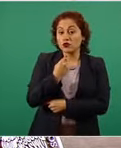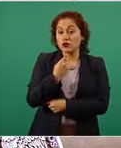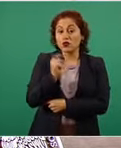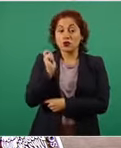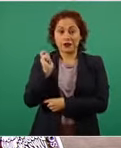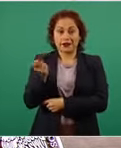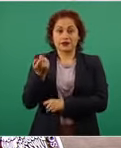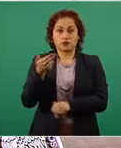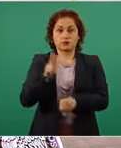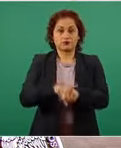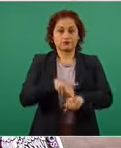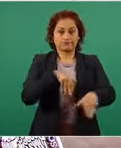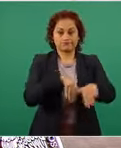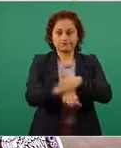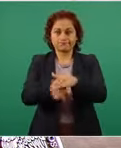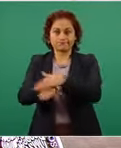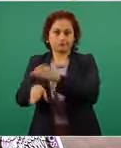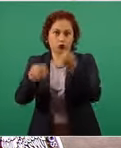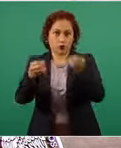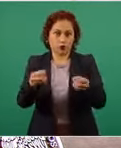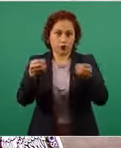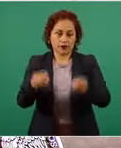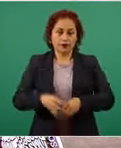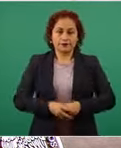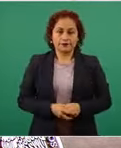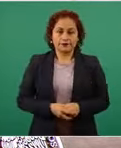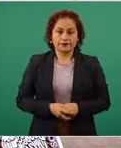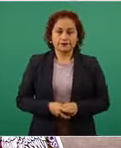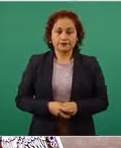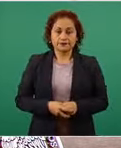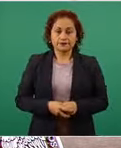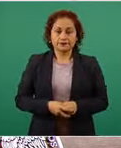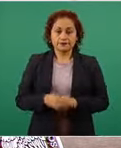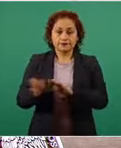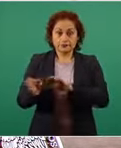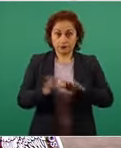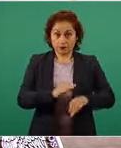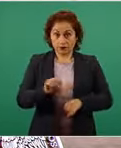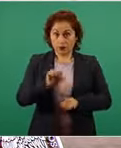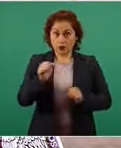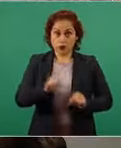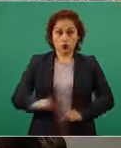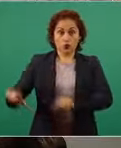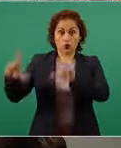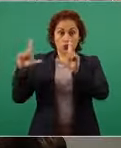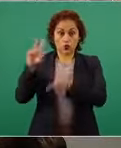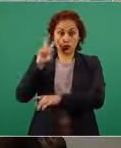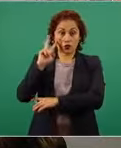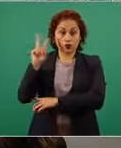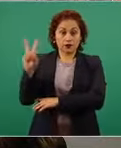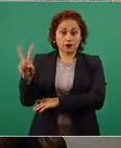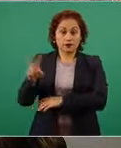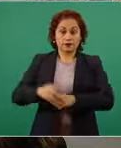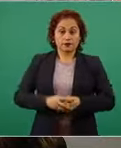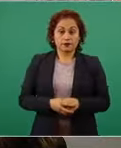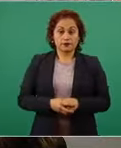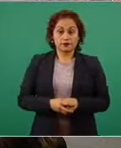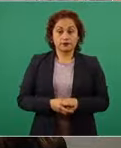hospitalización ocupada. Y en la siguiente imagen les